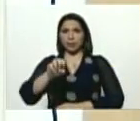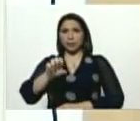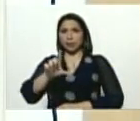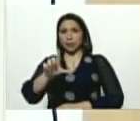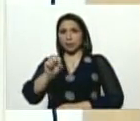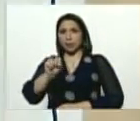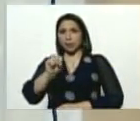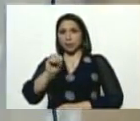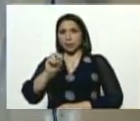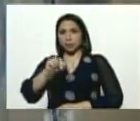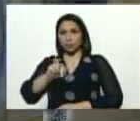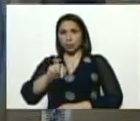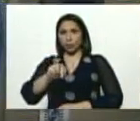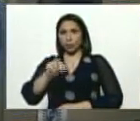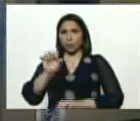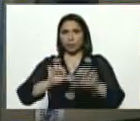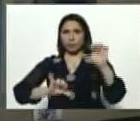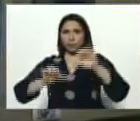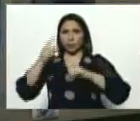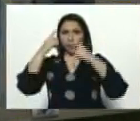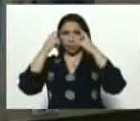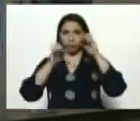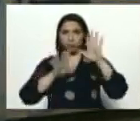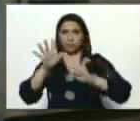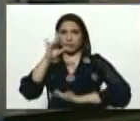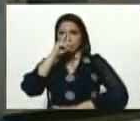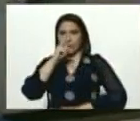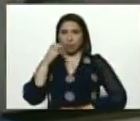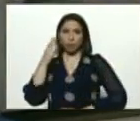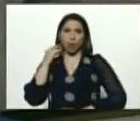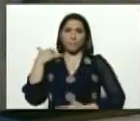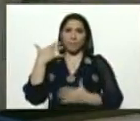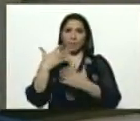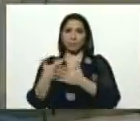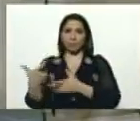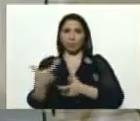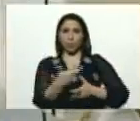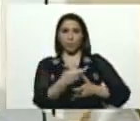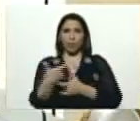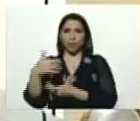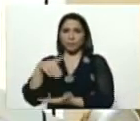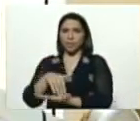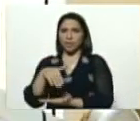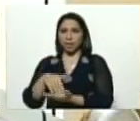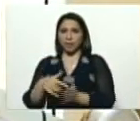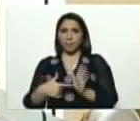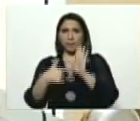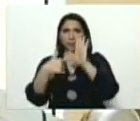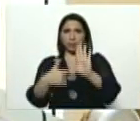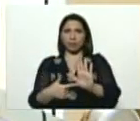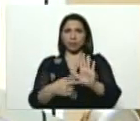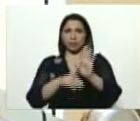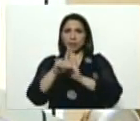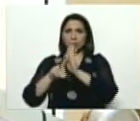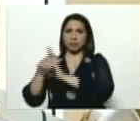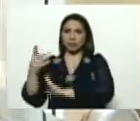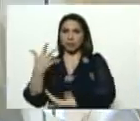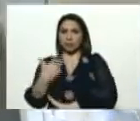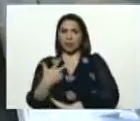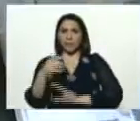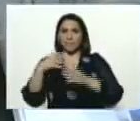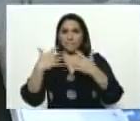investigador del IBI, químico de profesión, con 15 años de experiencia en los bomberos de Miranda, le va a presentar el desarrollo de tres